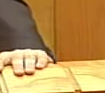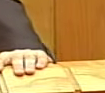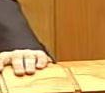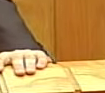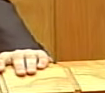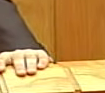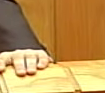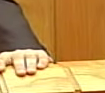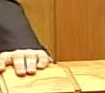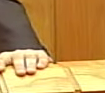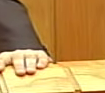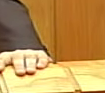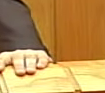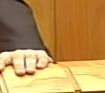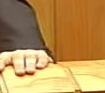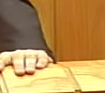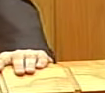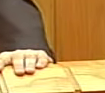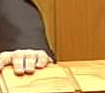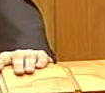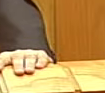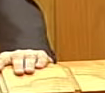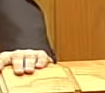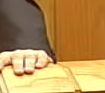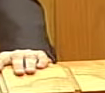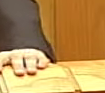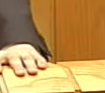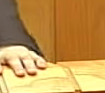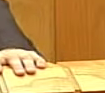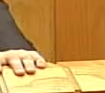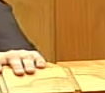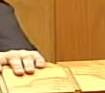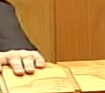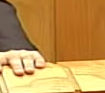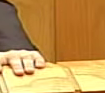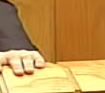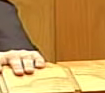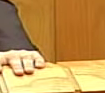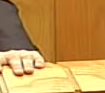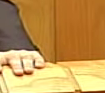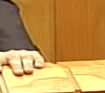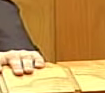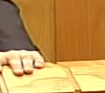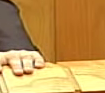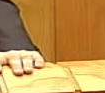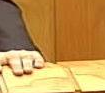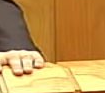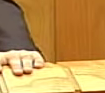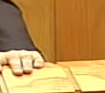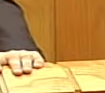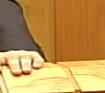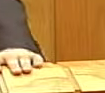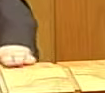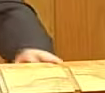o seu goberno non axuda. Eliminan vostedes as unidades de xestión forestal. eliminan vostedes 1